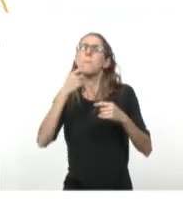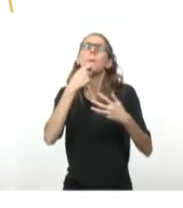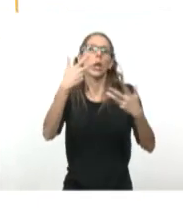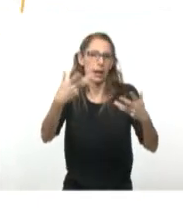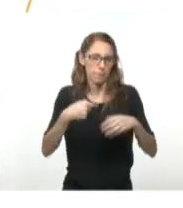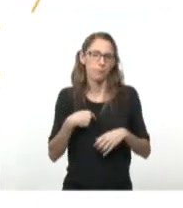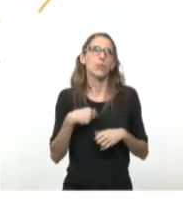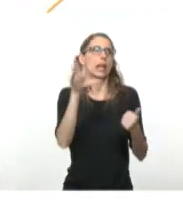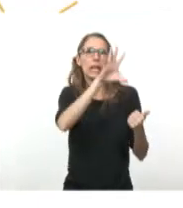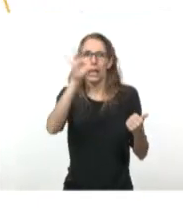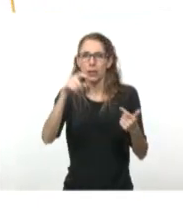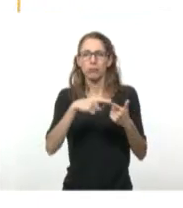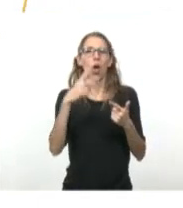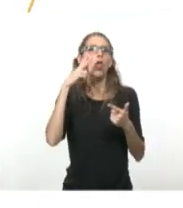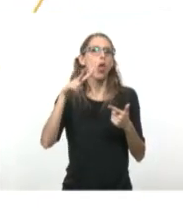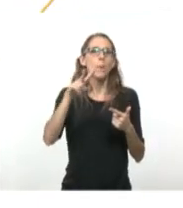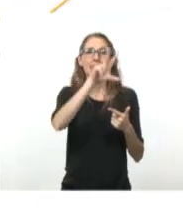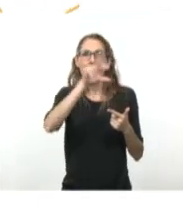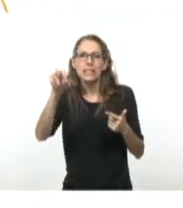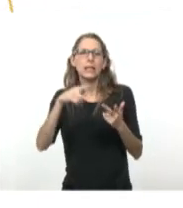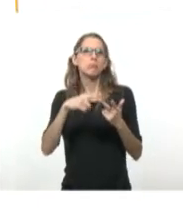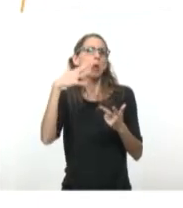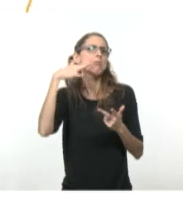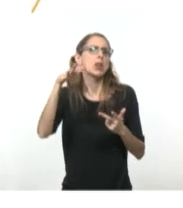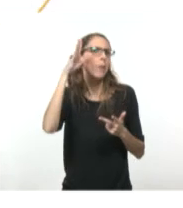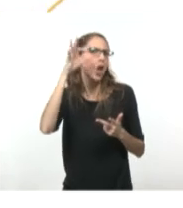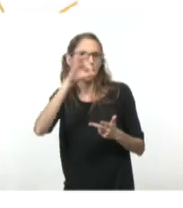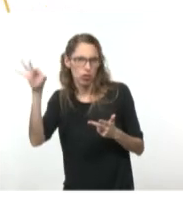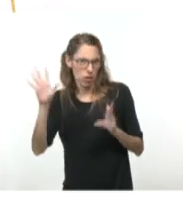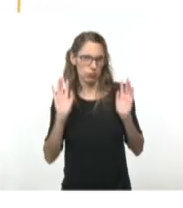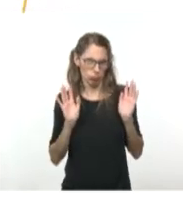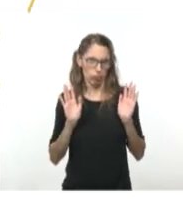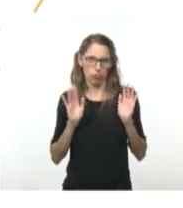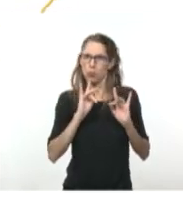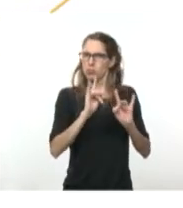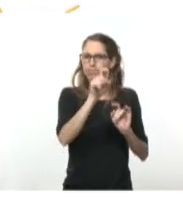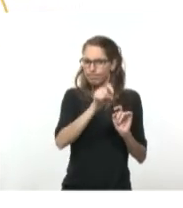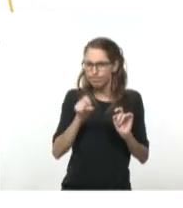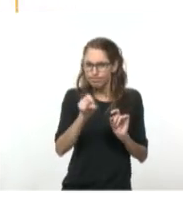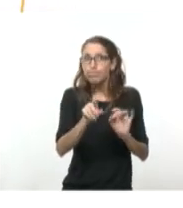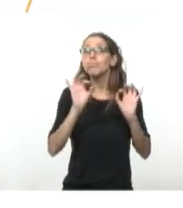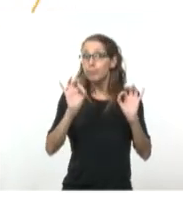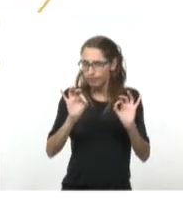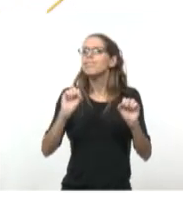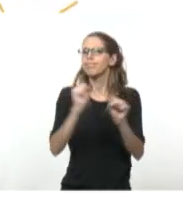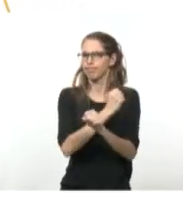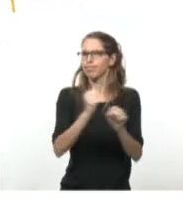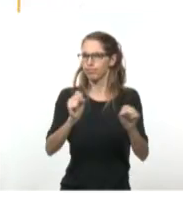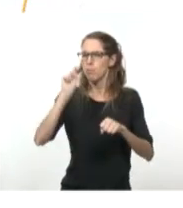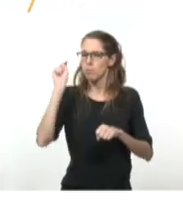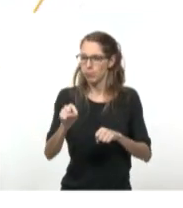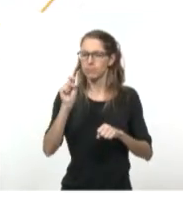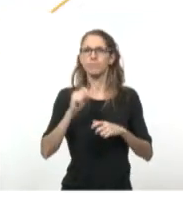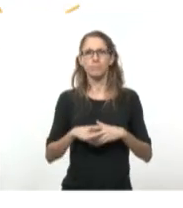500, 2300 o 5800. Luego, confirma el monto. Recordá